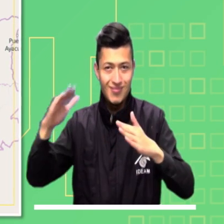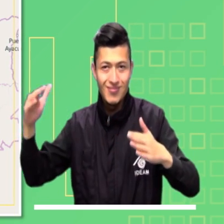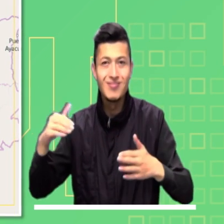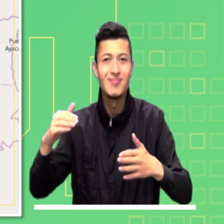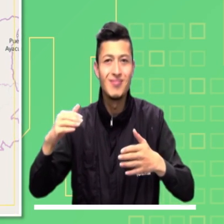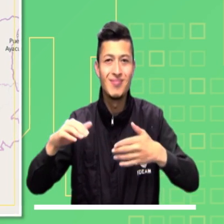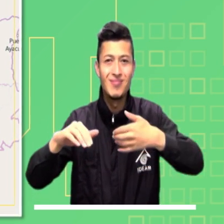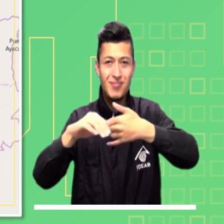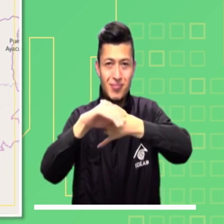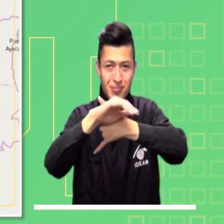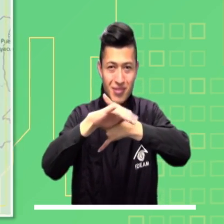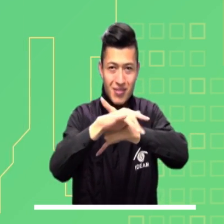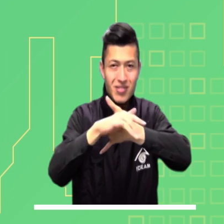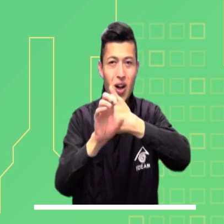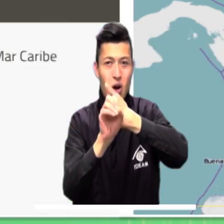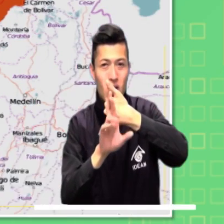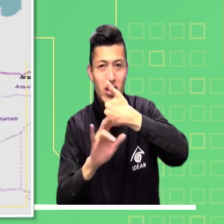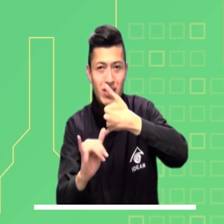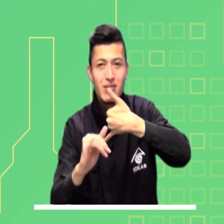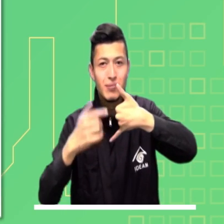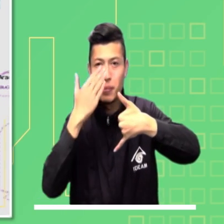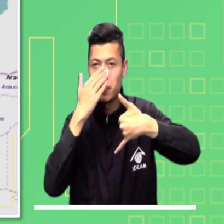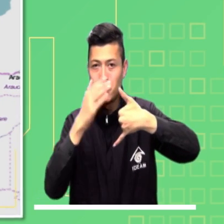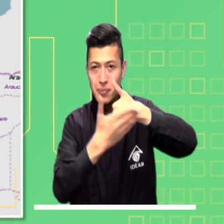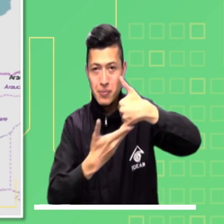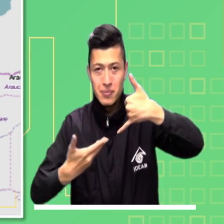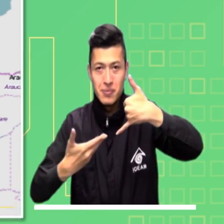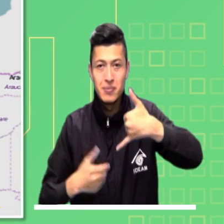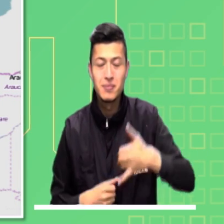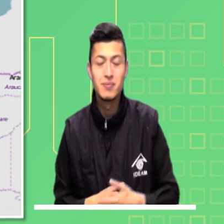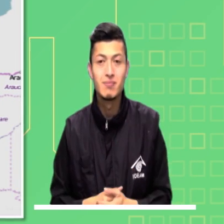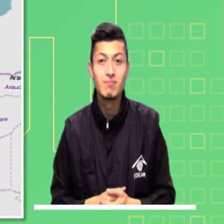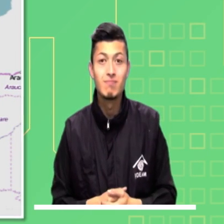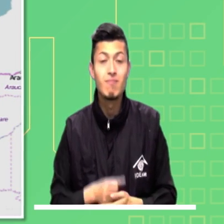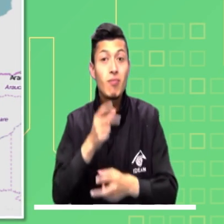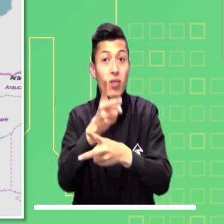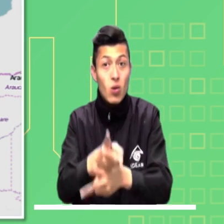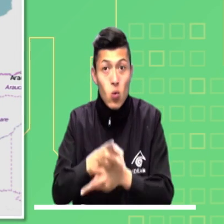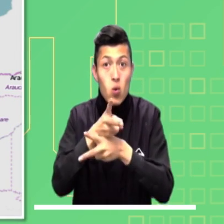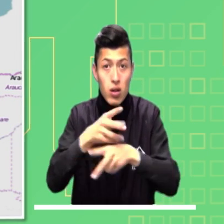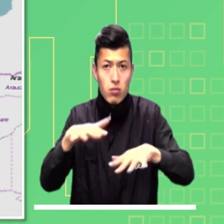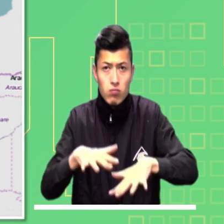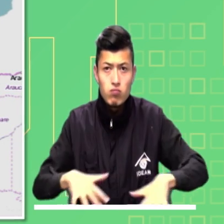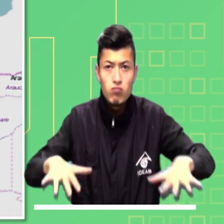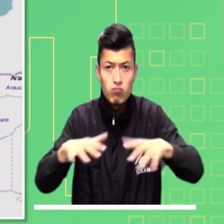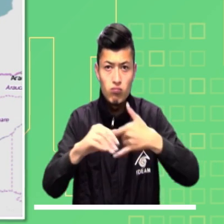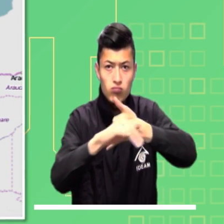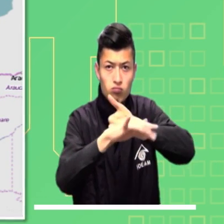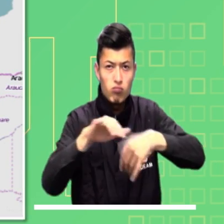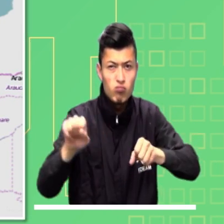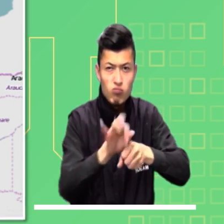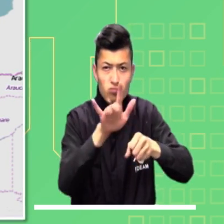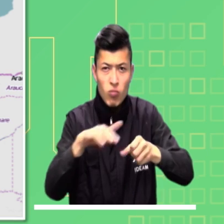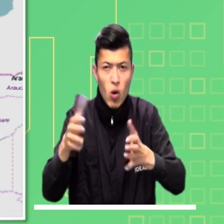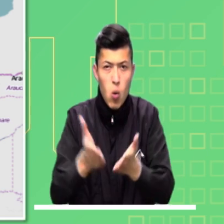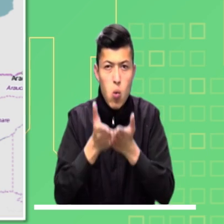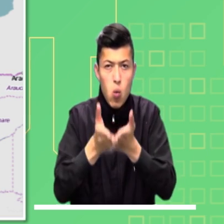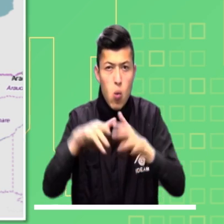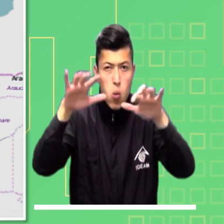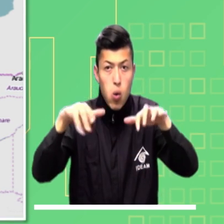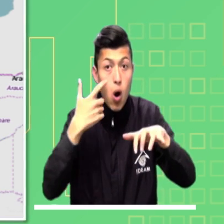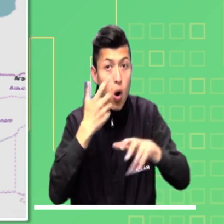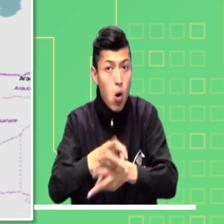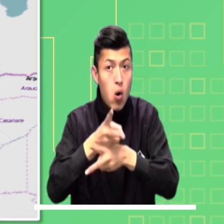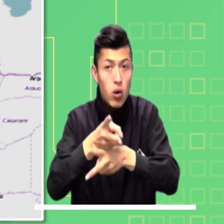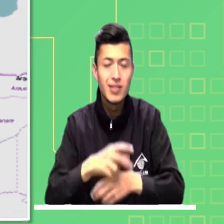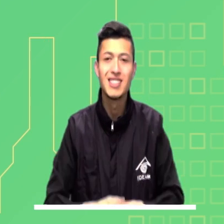tierra en zonas inestables de las regiones Andina, Pacífica, Orinoquía y Amazonía. Se recomienda precaución por tiempo lluvioso en